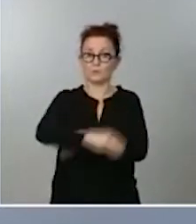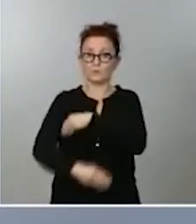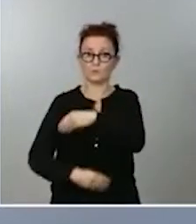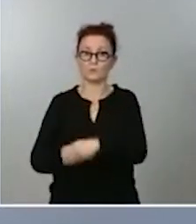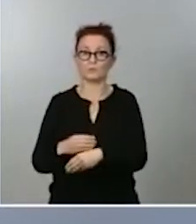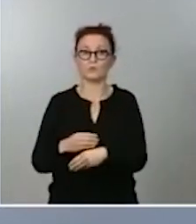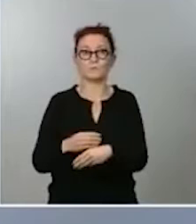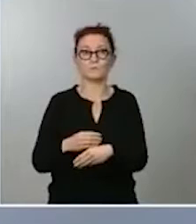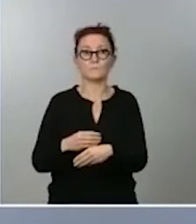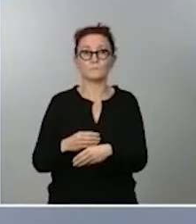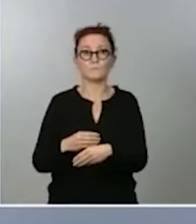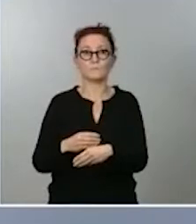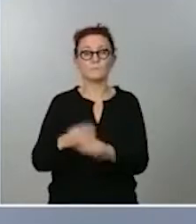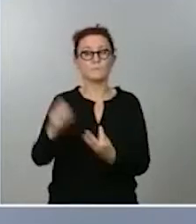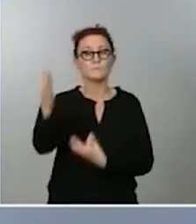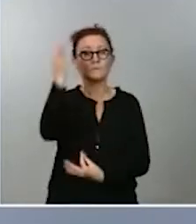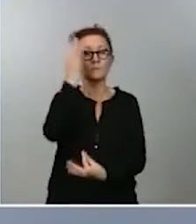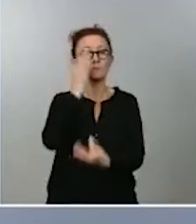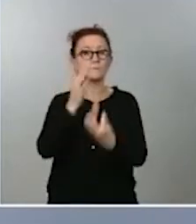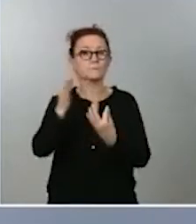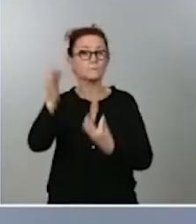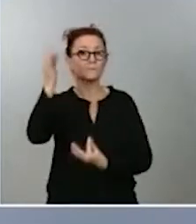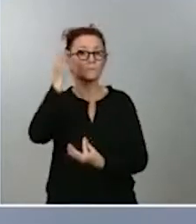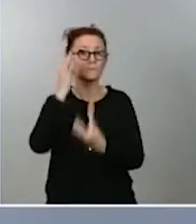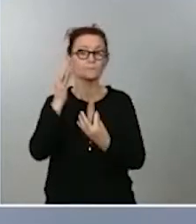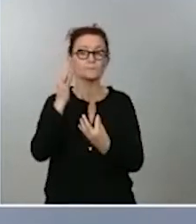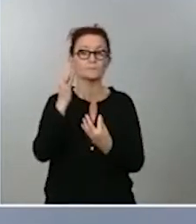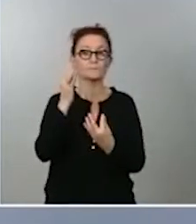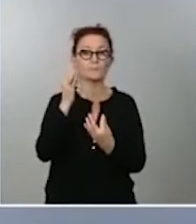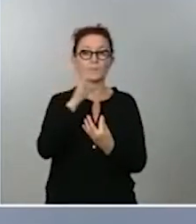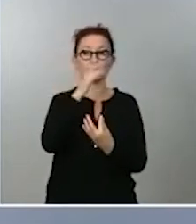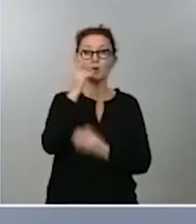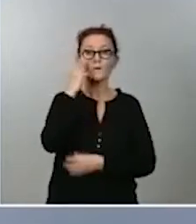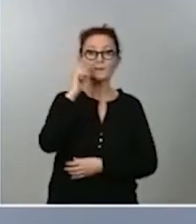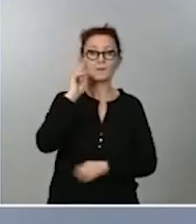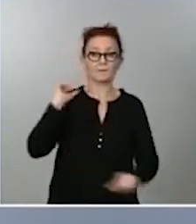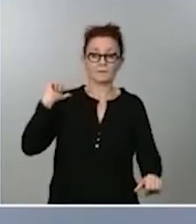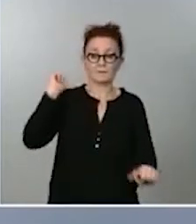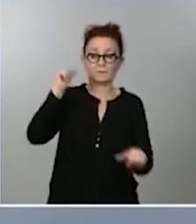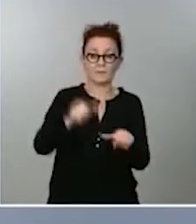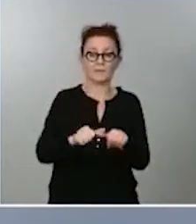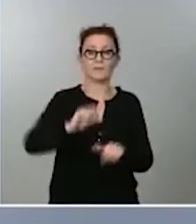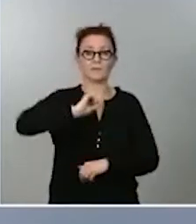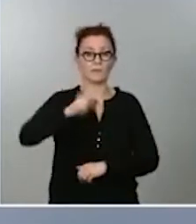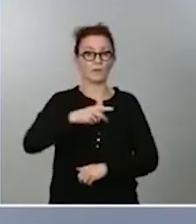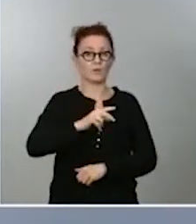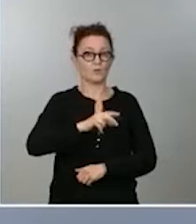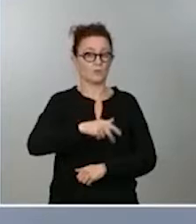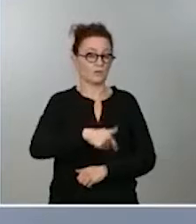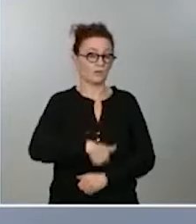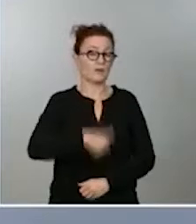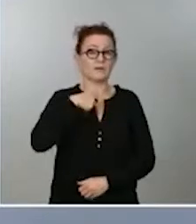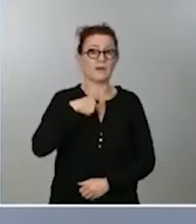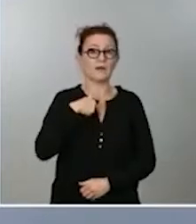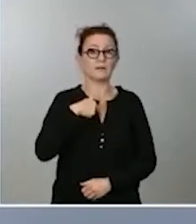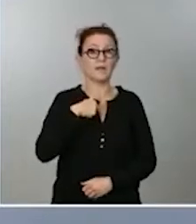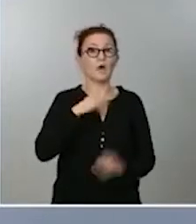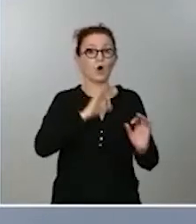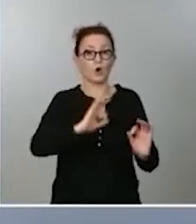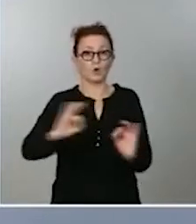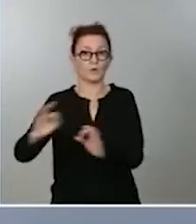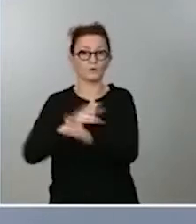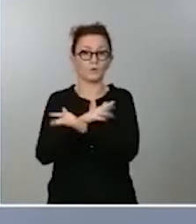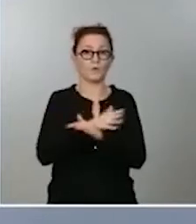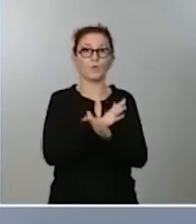muy preciso, contando con toda la experiencia de toda la Dirección General de Ordenación del Juego, pero también, asimismo, de todas las